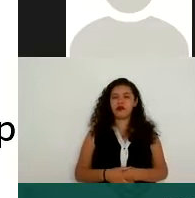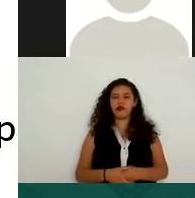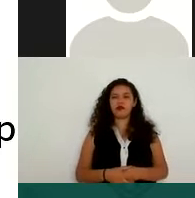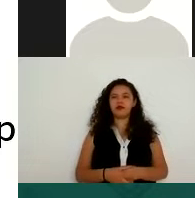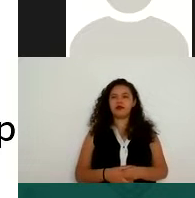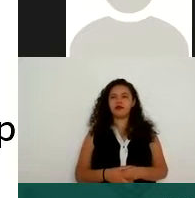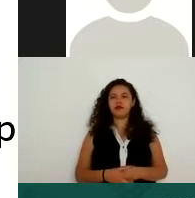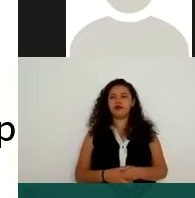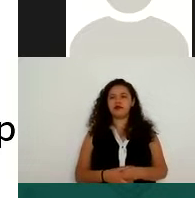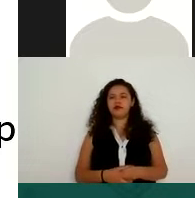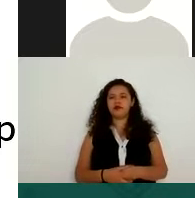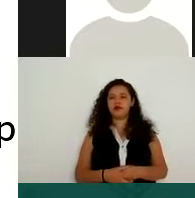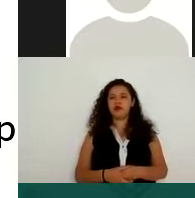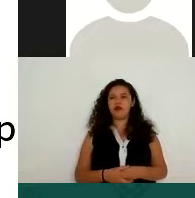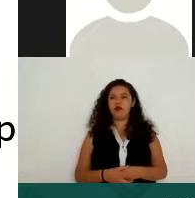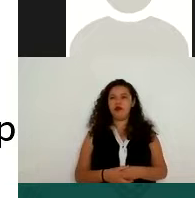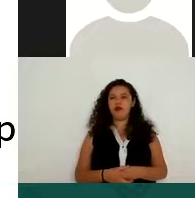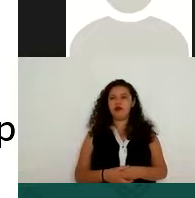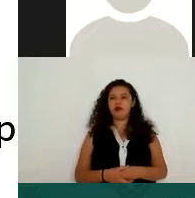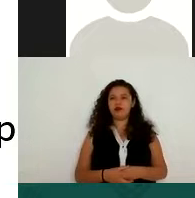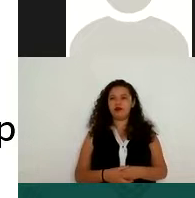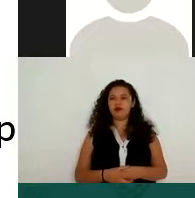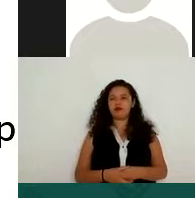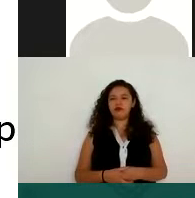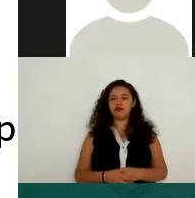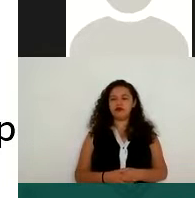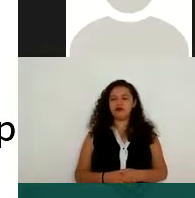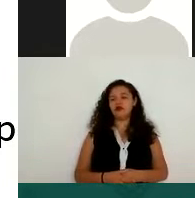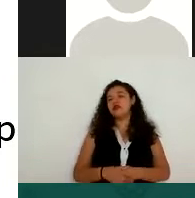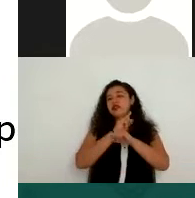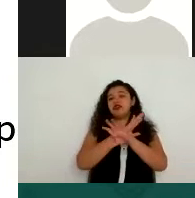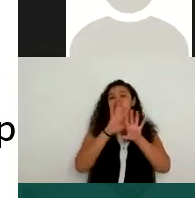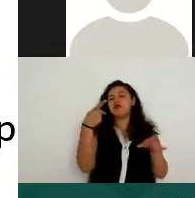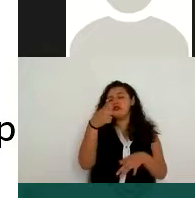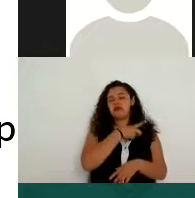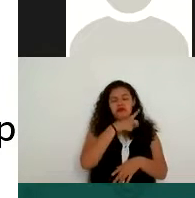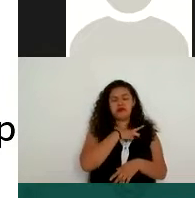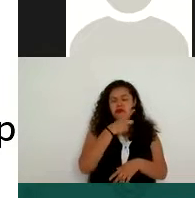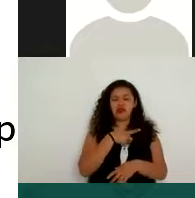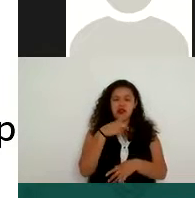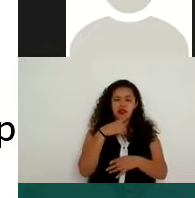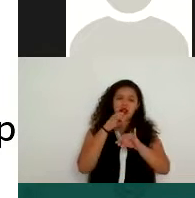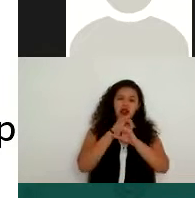se puede estar proporcionando más datos de los que, pues, no necesitas, ¿no? Inclusive.